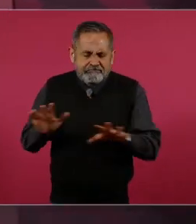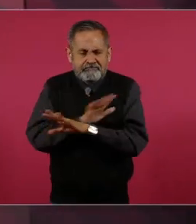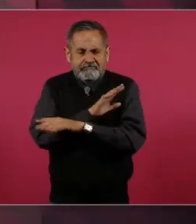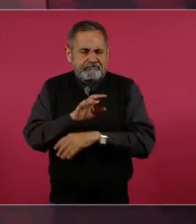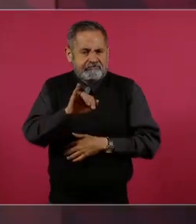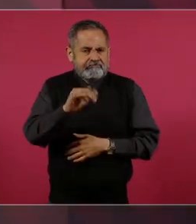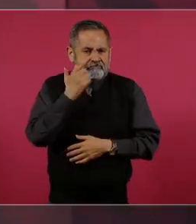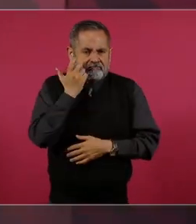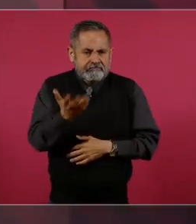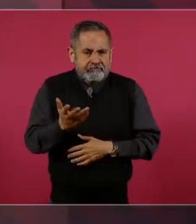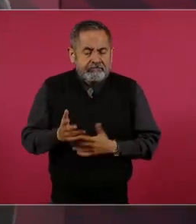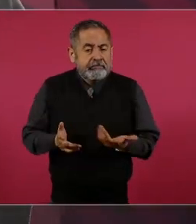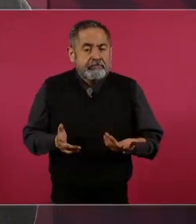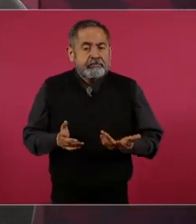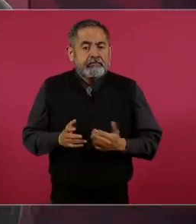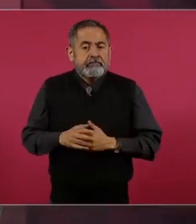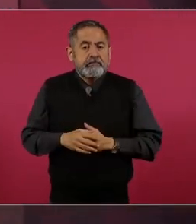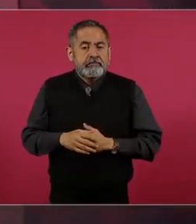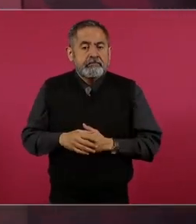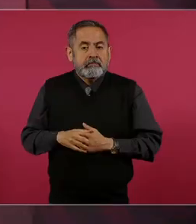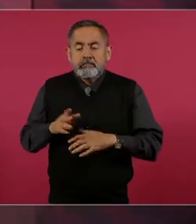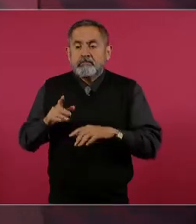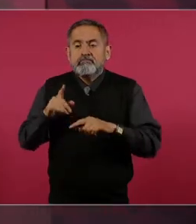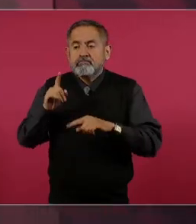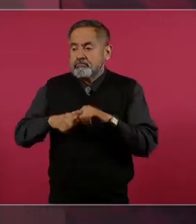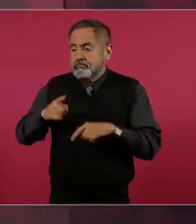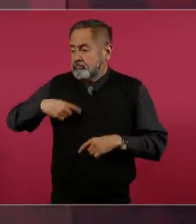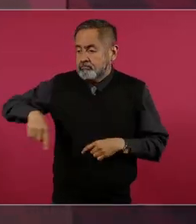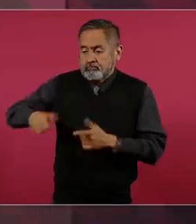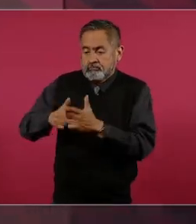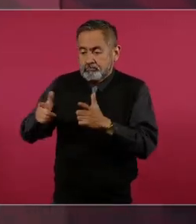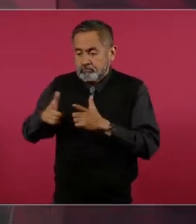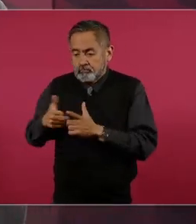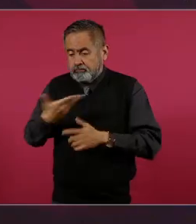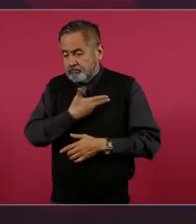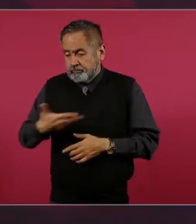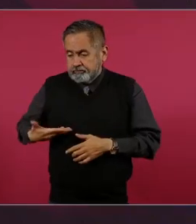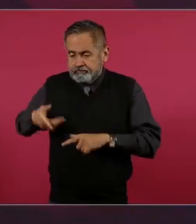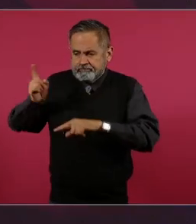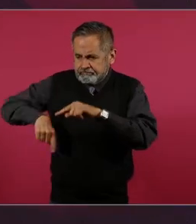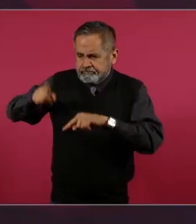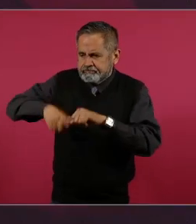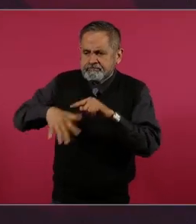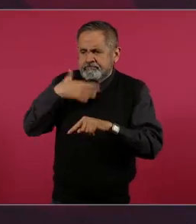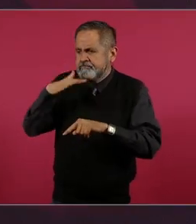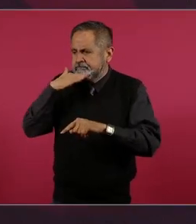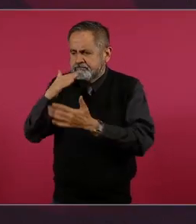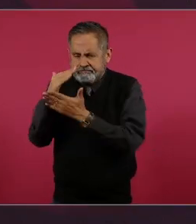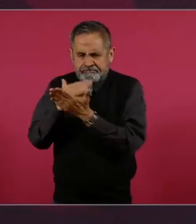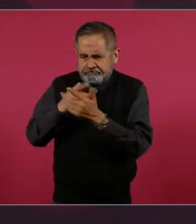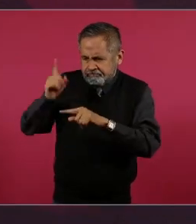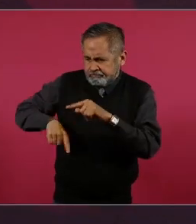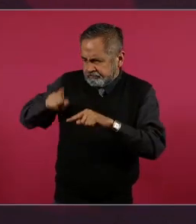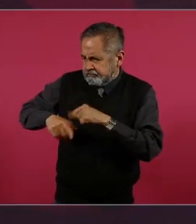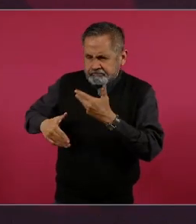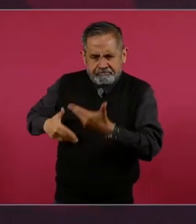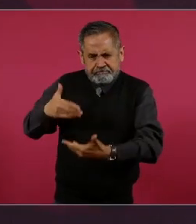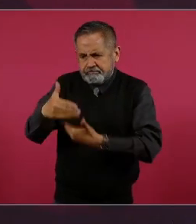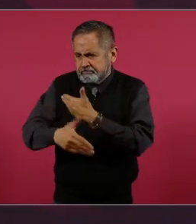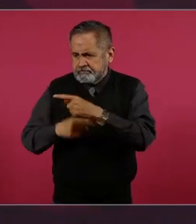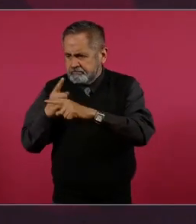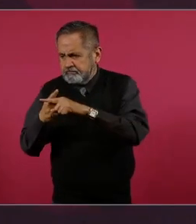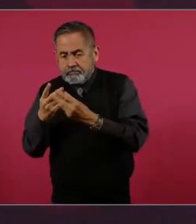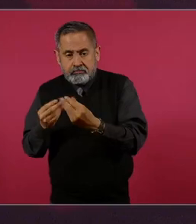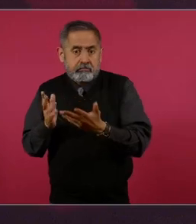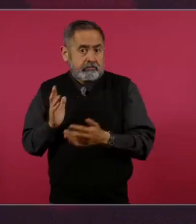que se puede limpiar de corrupción el Ejecutivo, que se puede avanzar mucho y